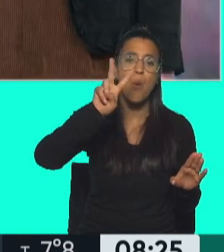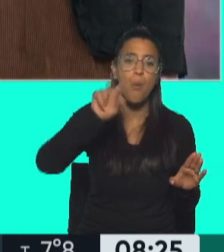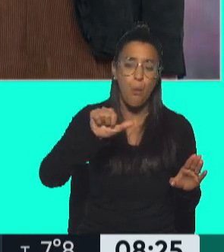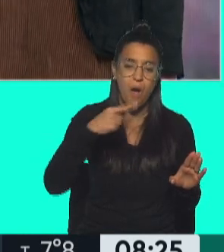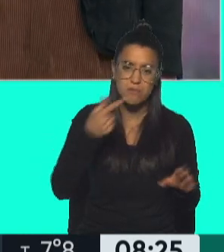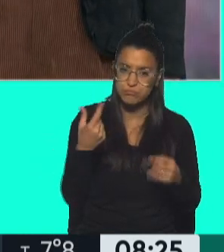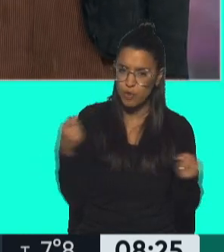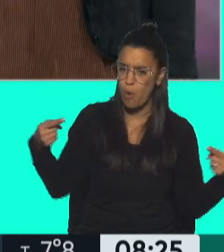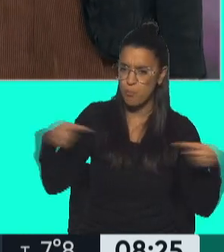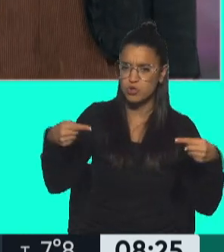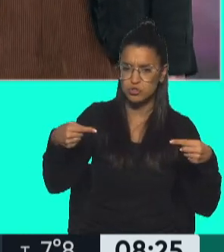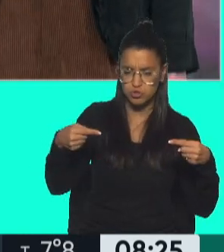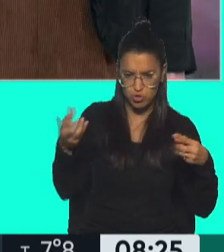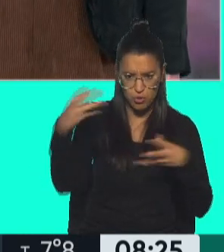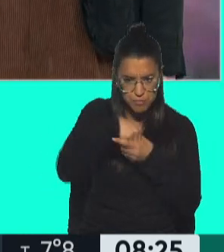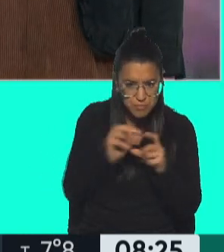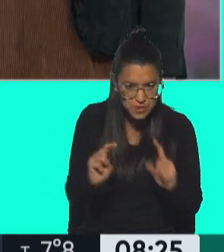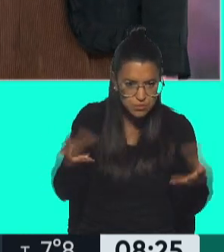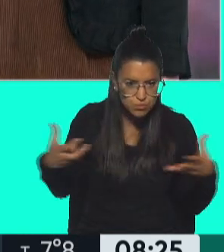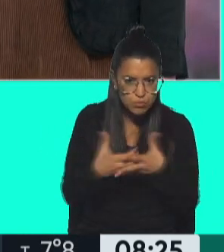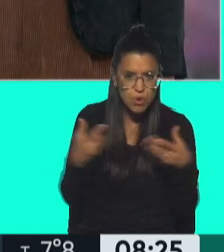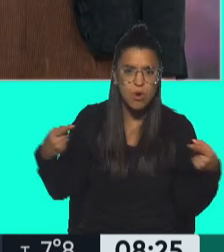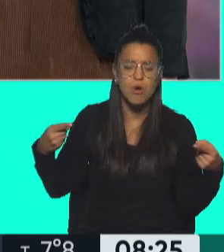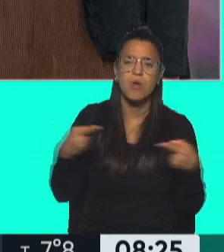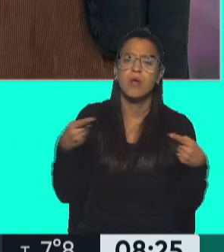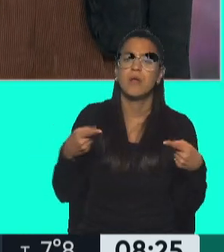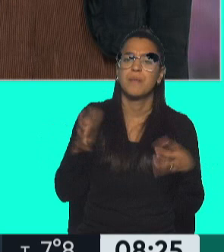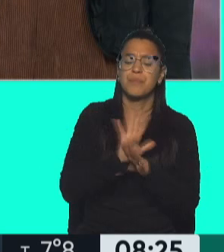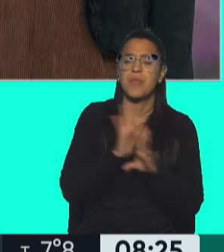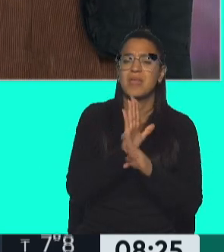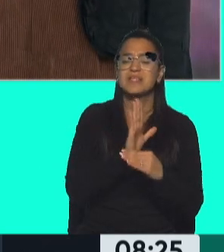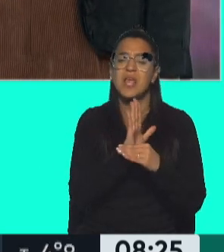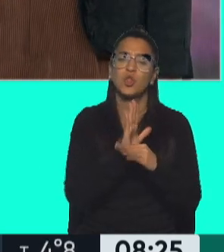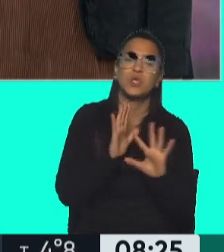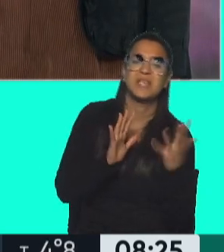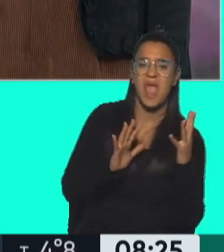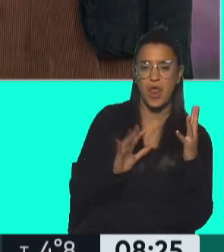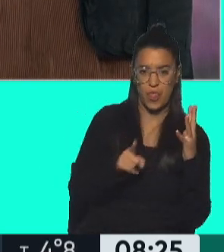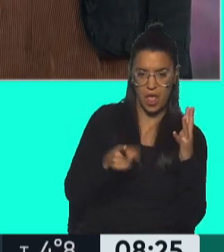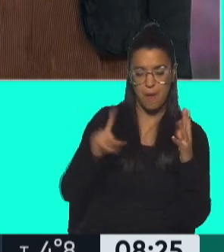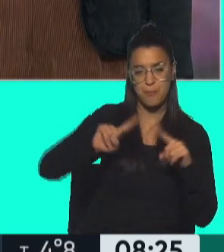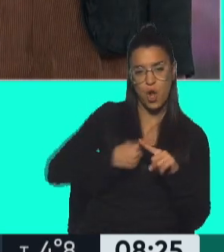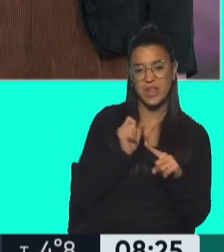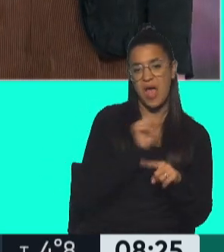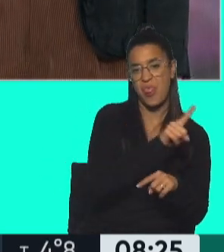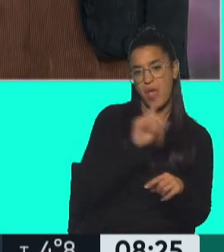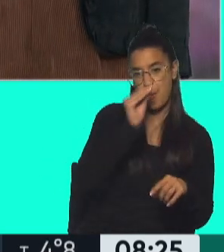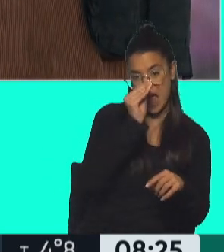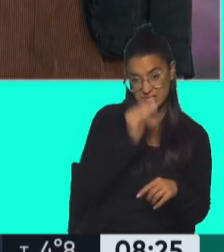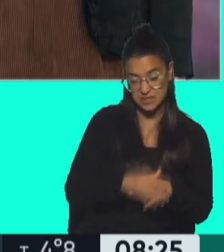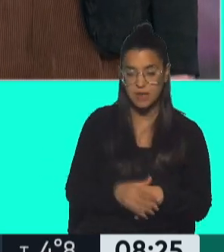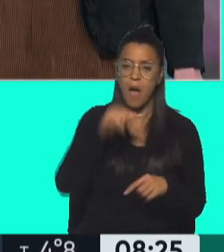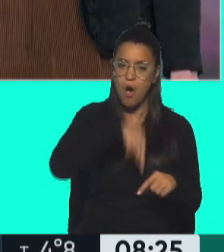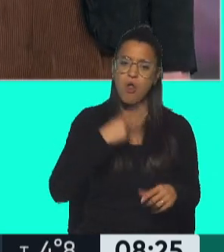firme opositora dentro de lo que es la centroizquierda en la política brasileña. Y, bueno, ahora